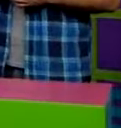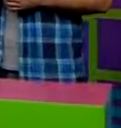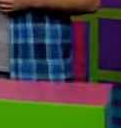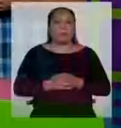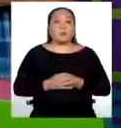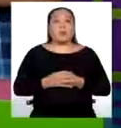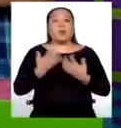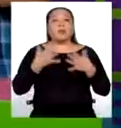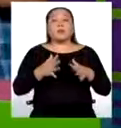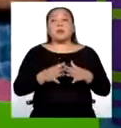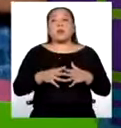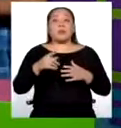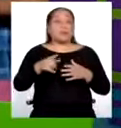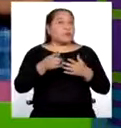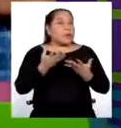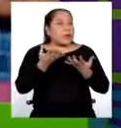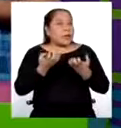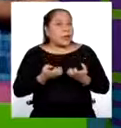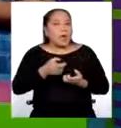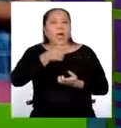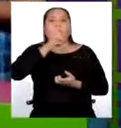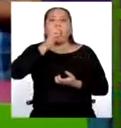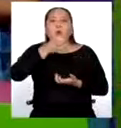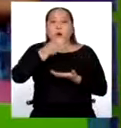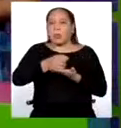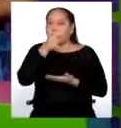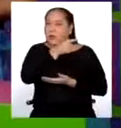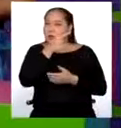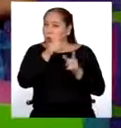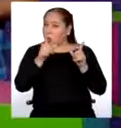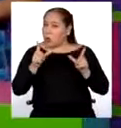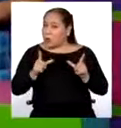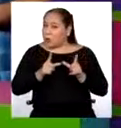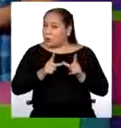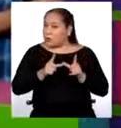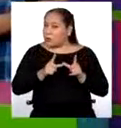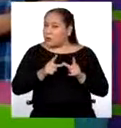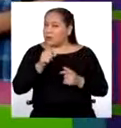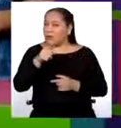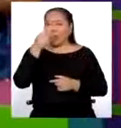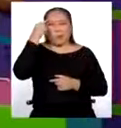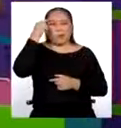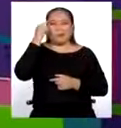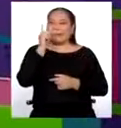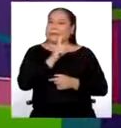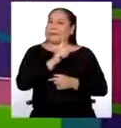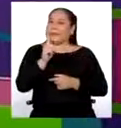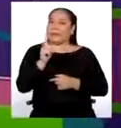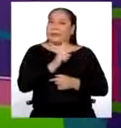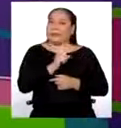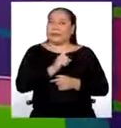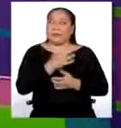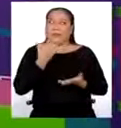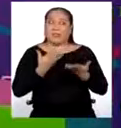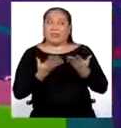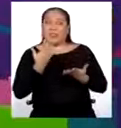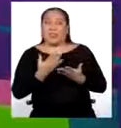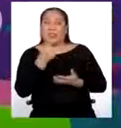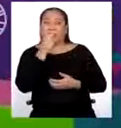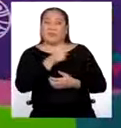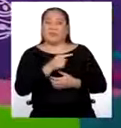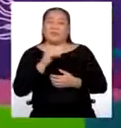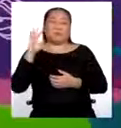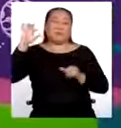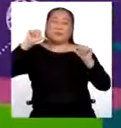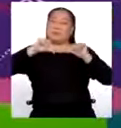¿Se animarían a tomar un vaso de agua de esas fuentes? Yo creo que no, porque debe ser increíblemente